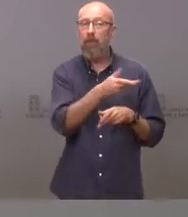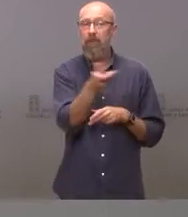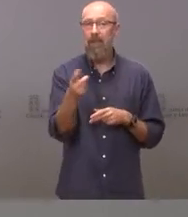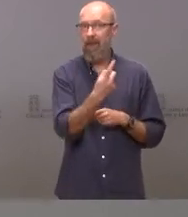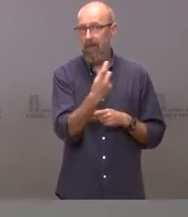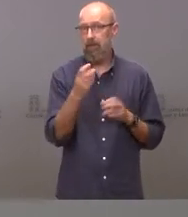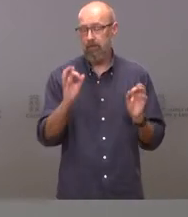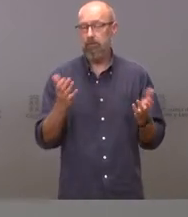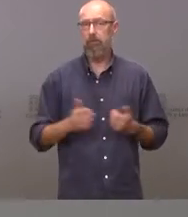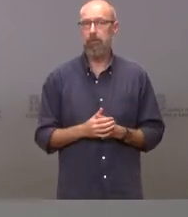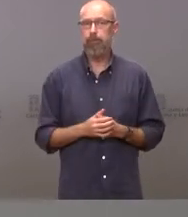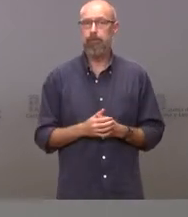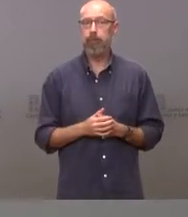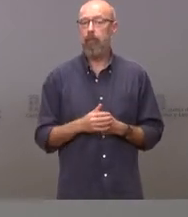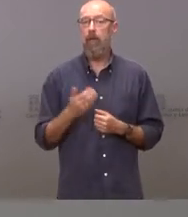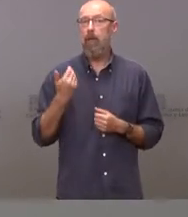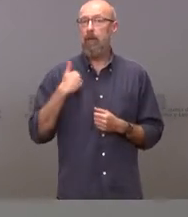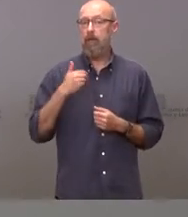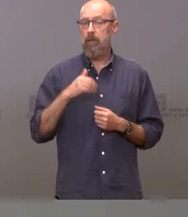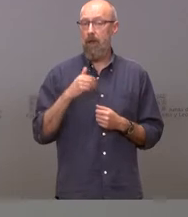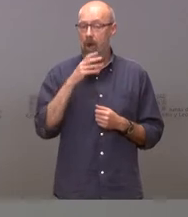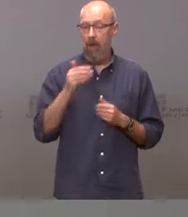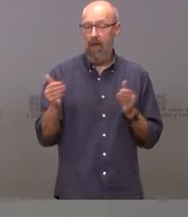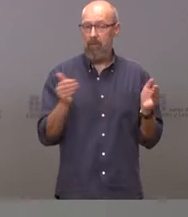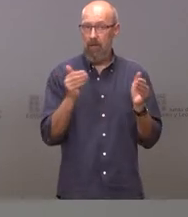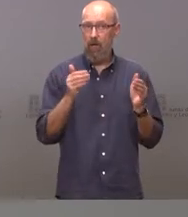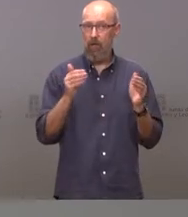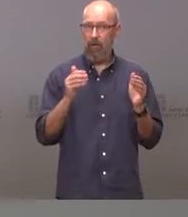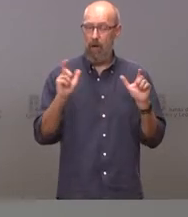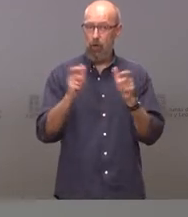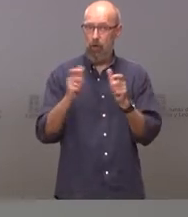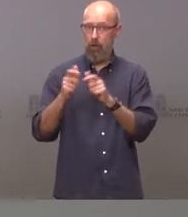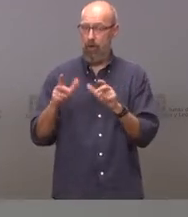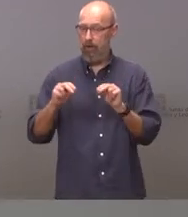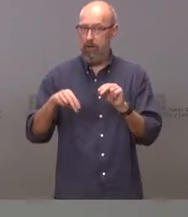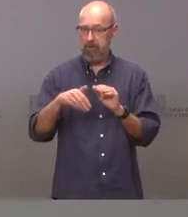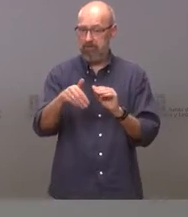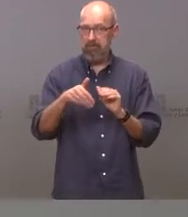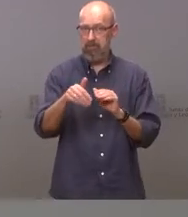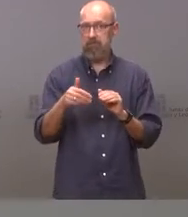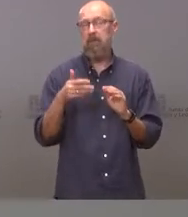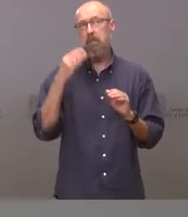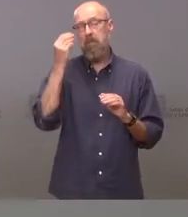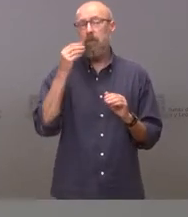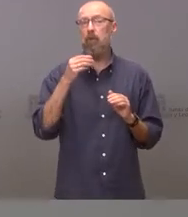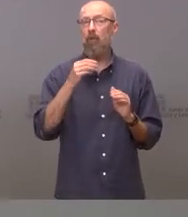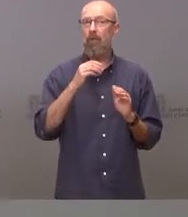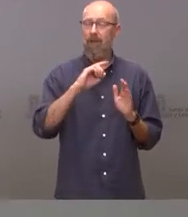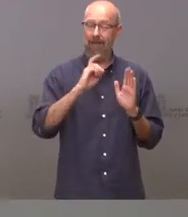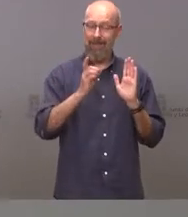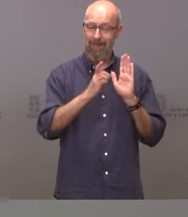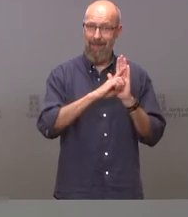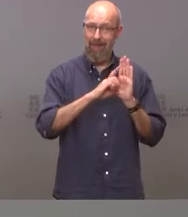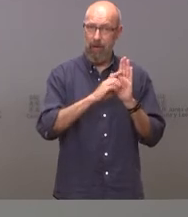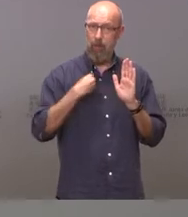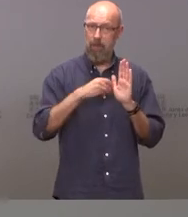Y dado que estamos ya culminando el actual periodo de sesiones, la previsión es que la convalidación de este decreto pueda producirse en el Pleno que se celebrará los